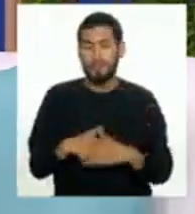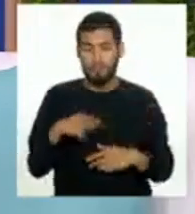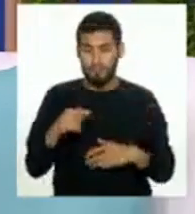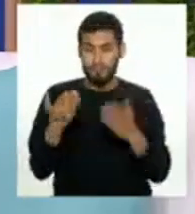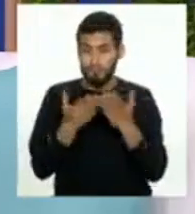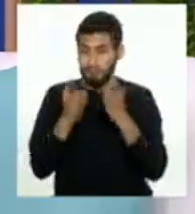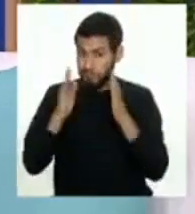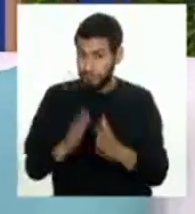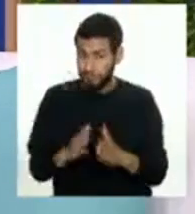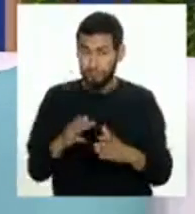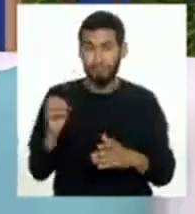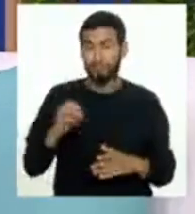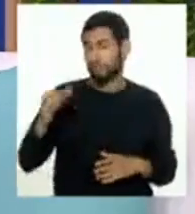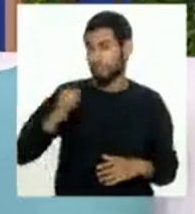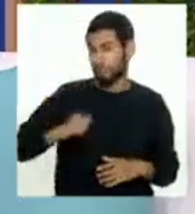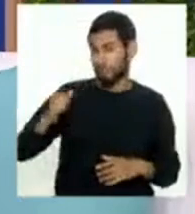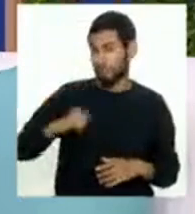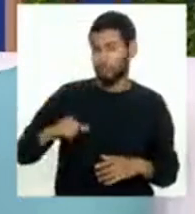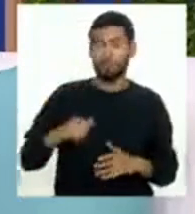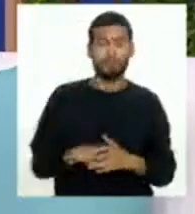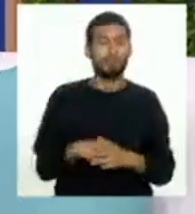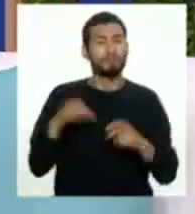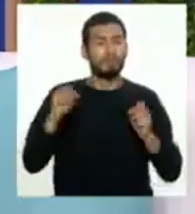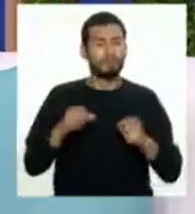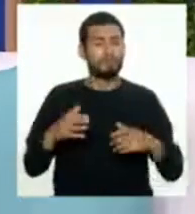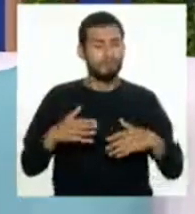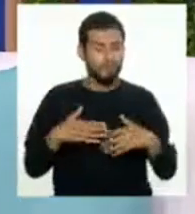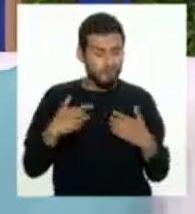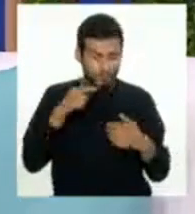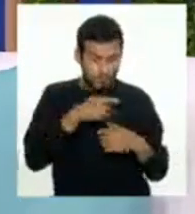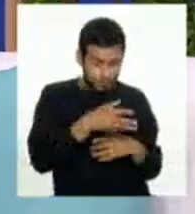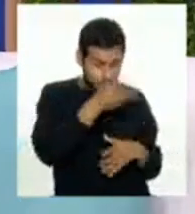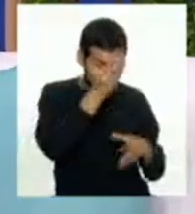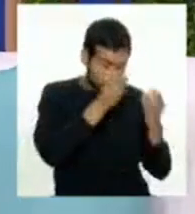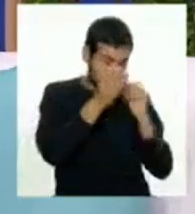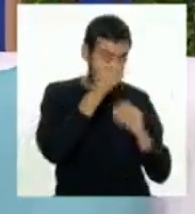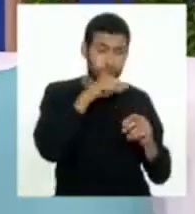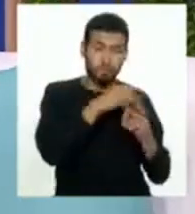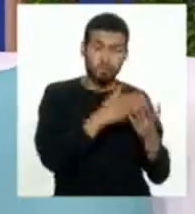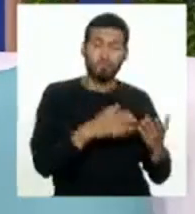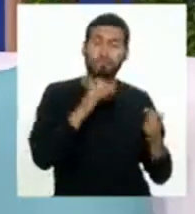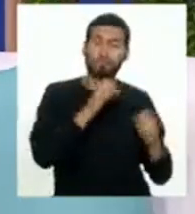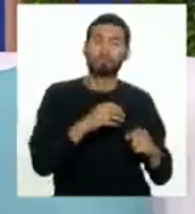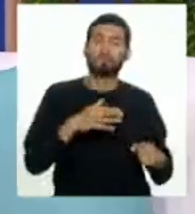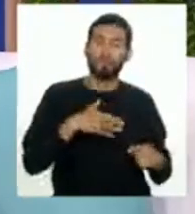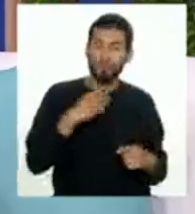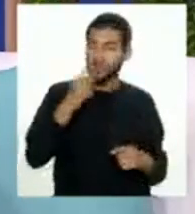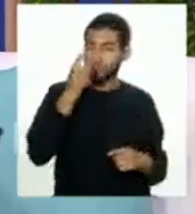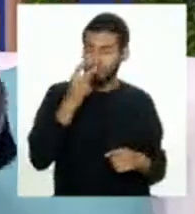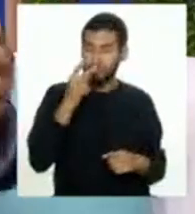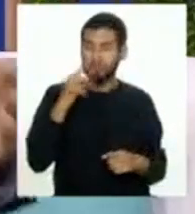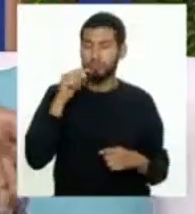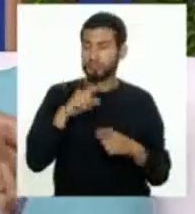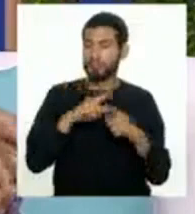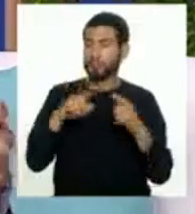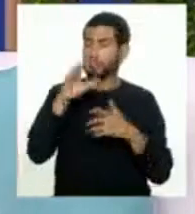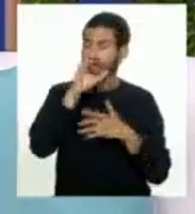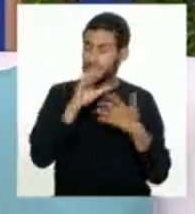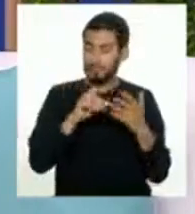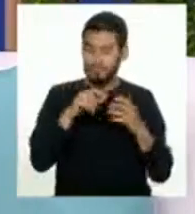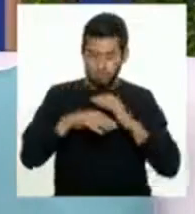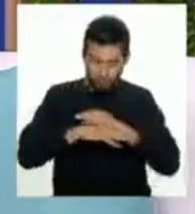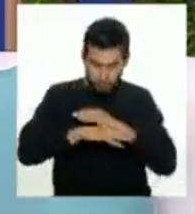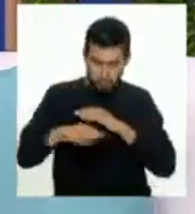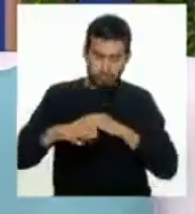o los municipios pueden usar esta herramienta y pueden ir verificando desde la característica del